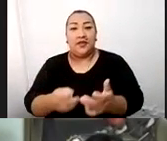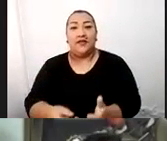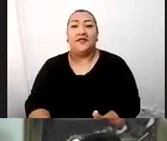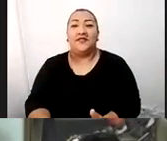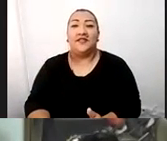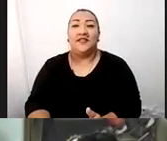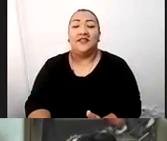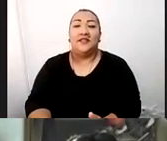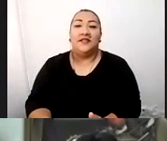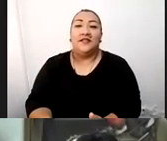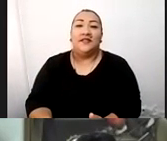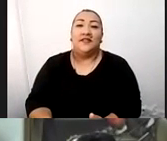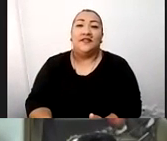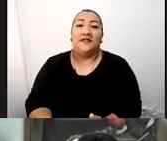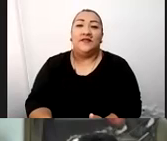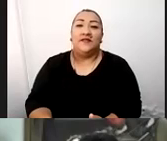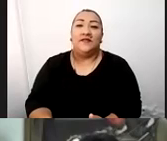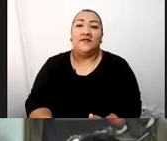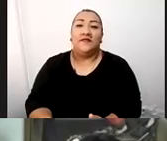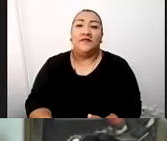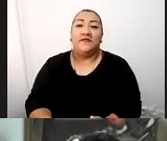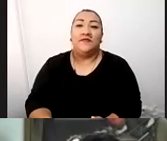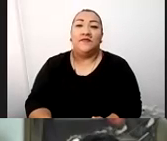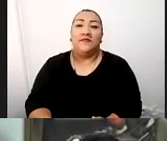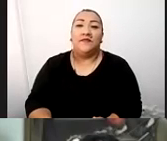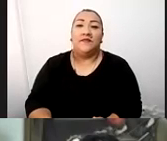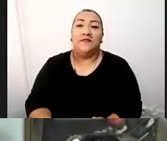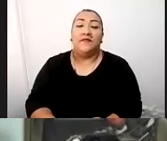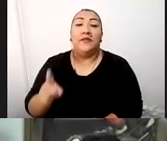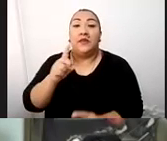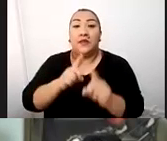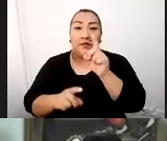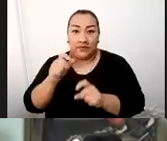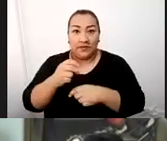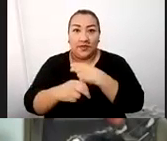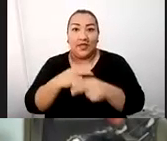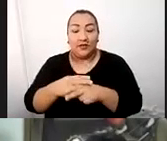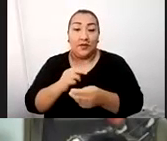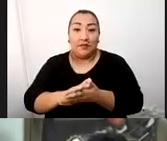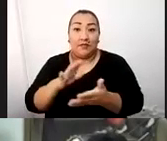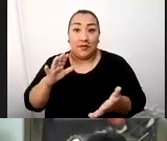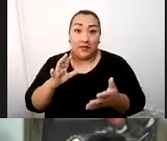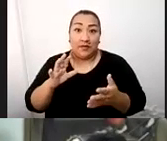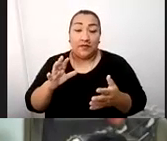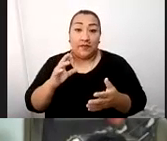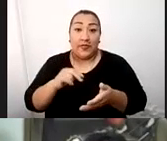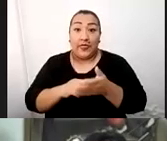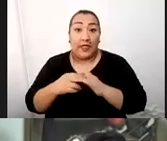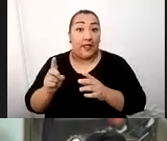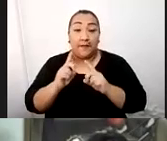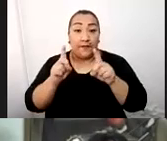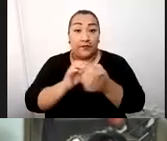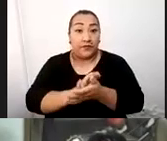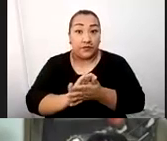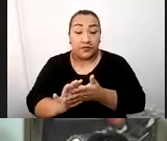persona, tanto los nacionales como los extranjeros, pero principalmente nacionales que deseen venir y que no consulten la página y tomen servicios